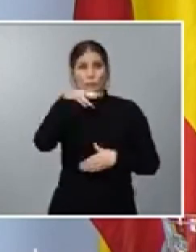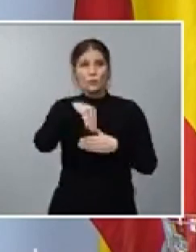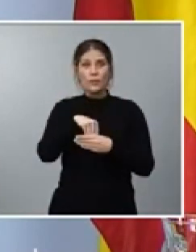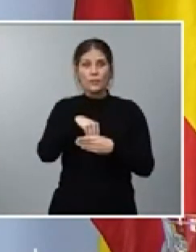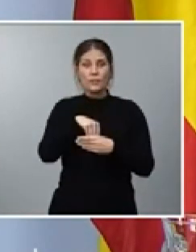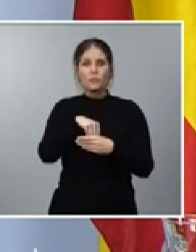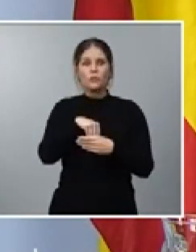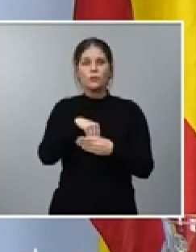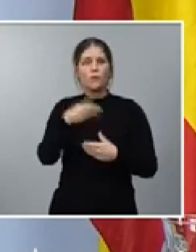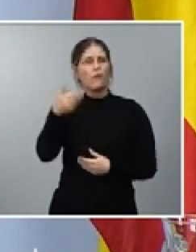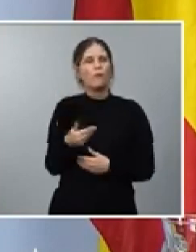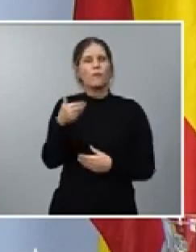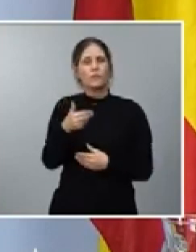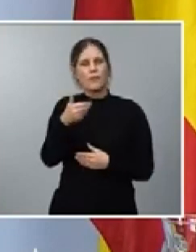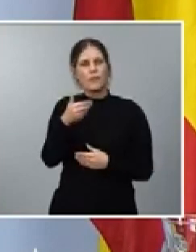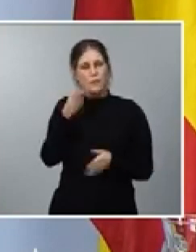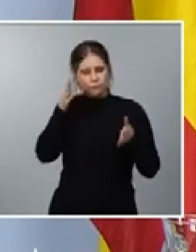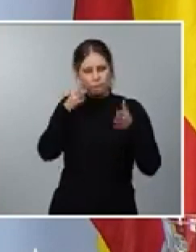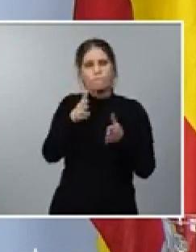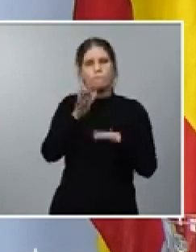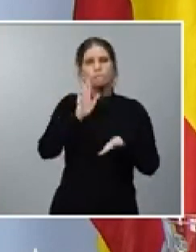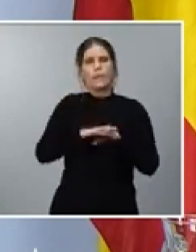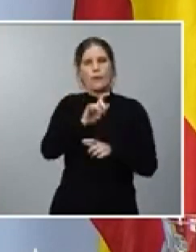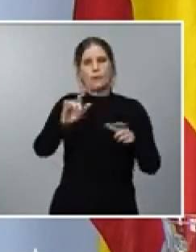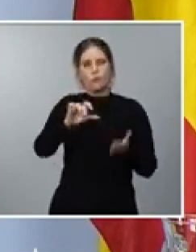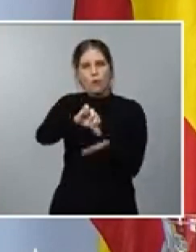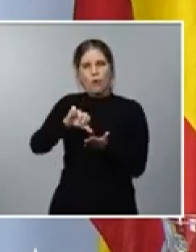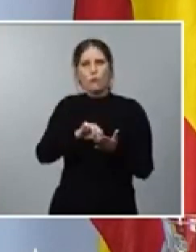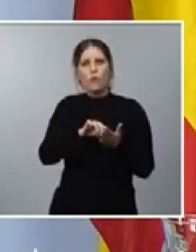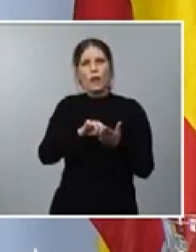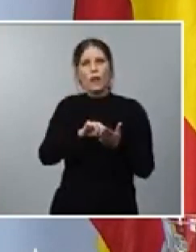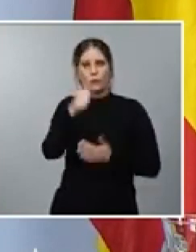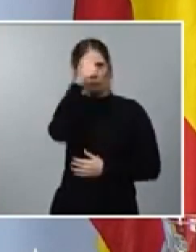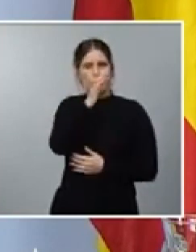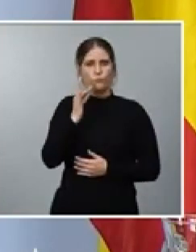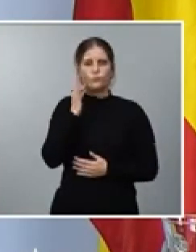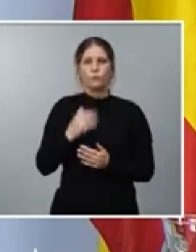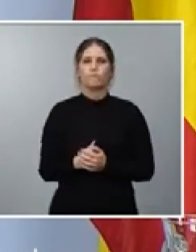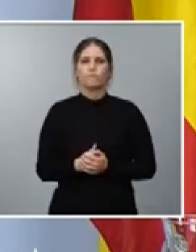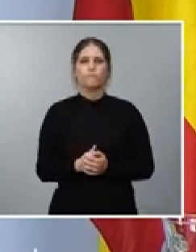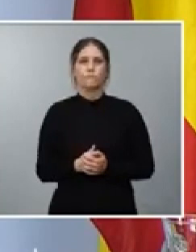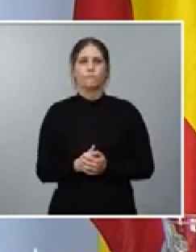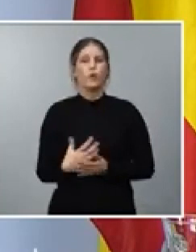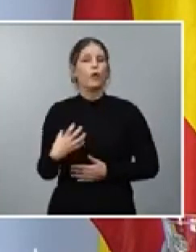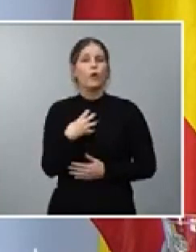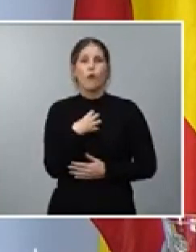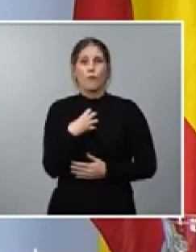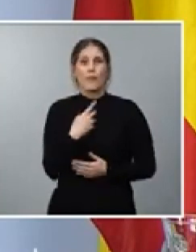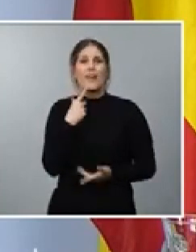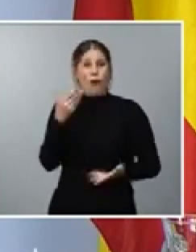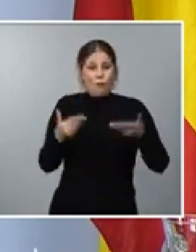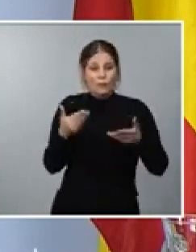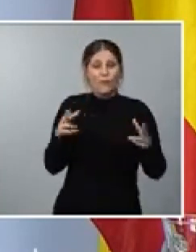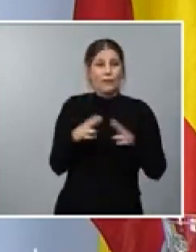fundamentalmente están pensados y están dirigidos a los ciudadanos y a las ciudadanas. De hecho, no puede haber justicia